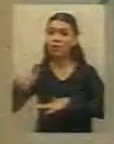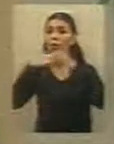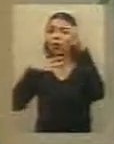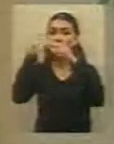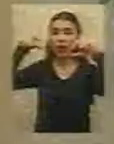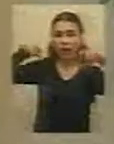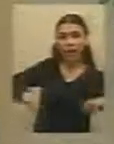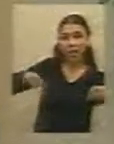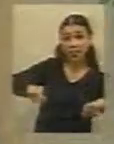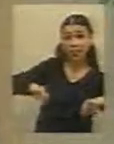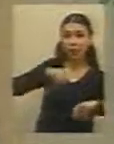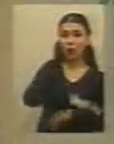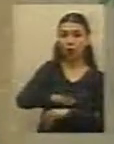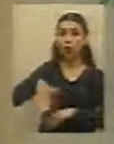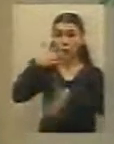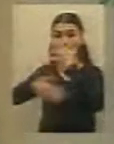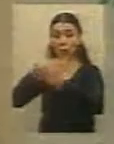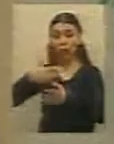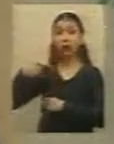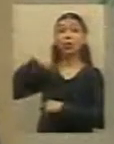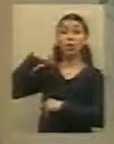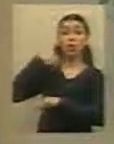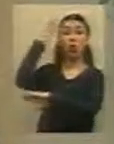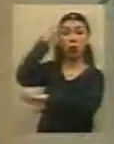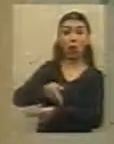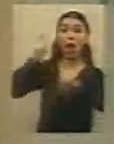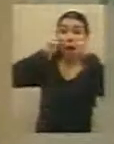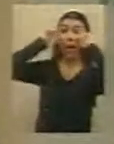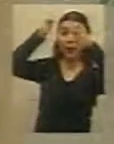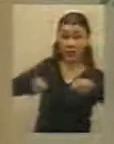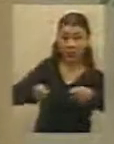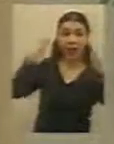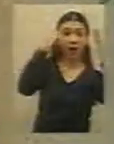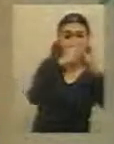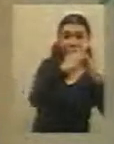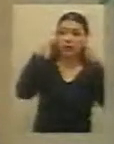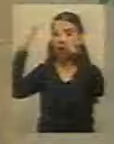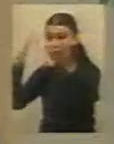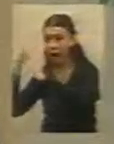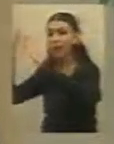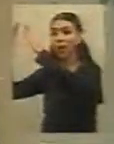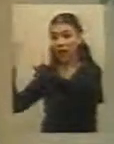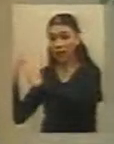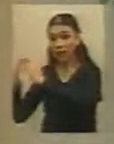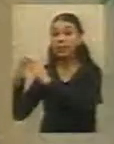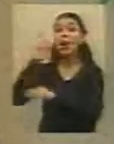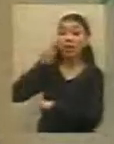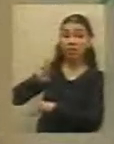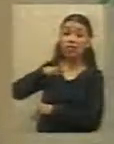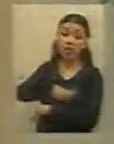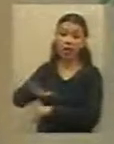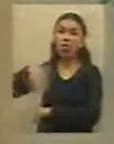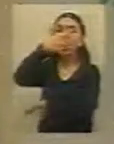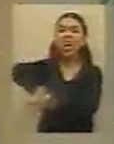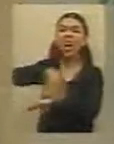Hemos hablado de este tema con diferentes autoridades también de Perico, para llevar un poco de claridad al